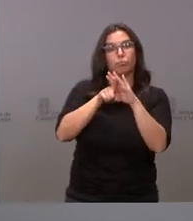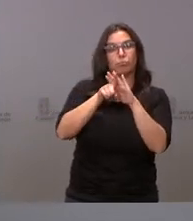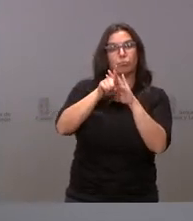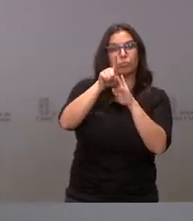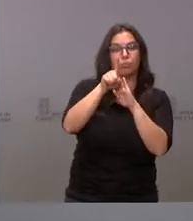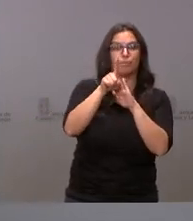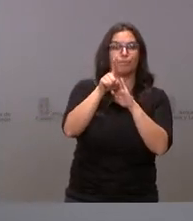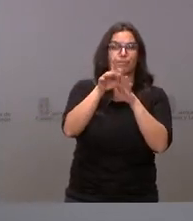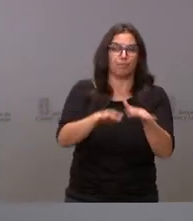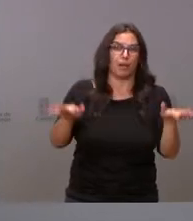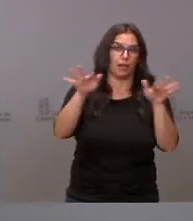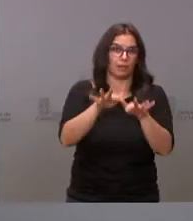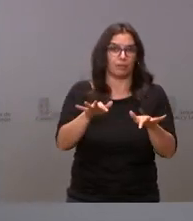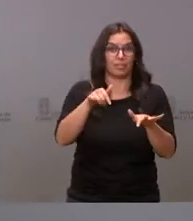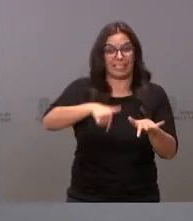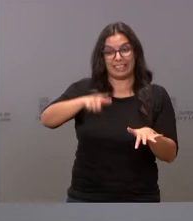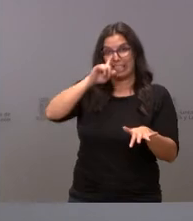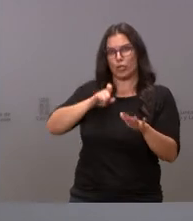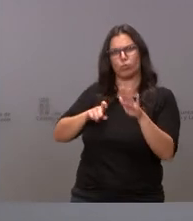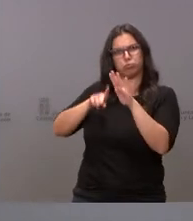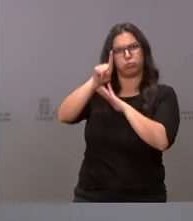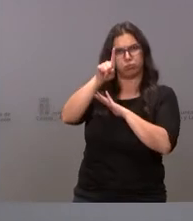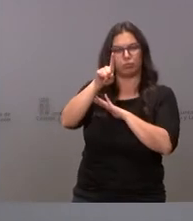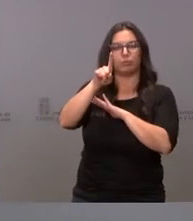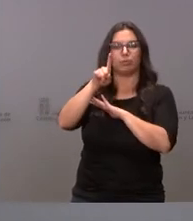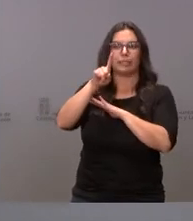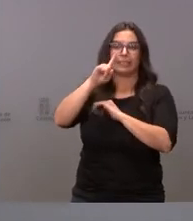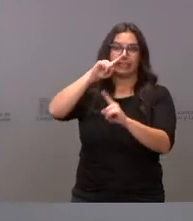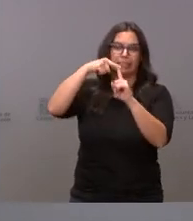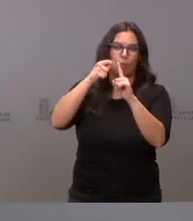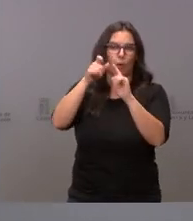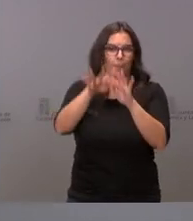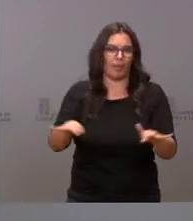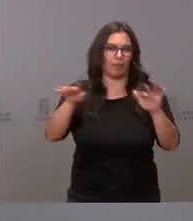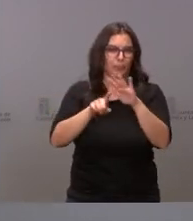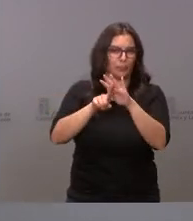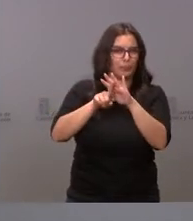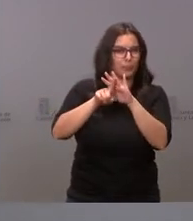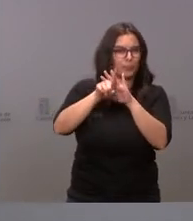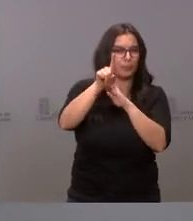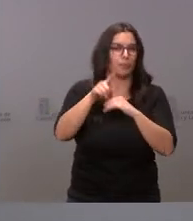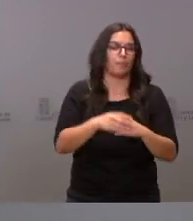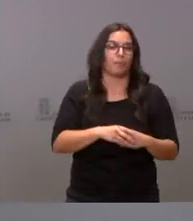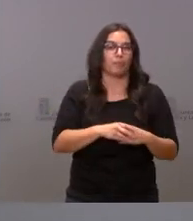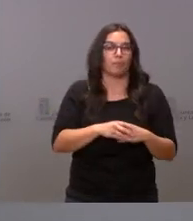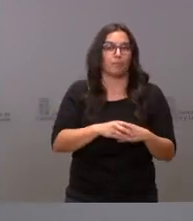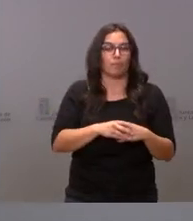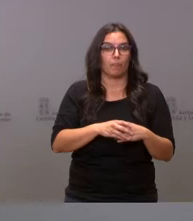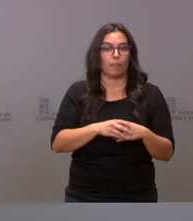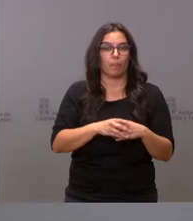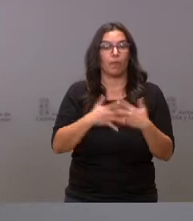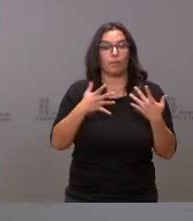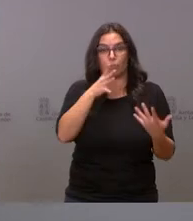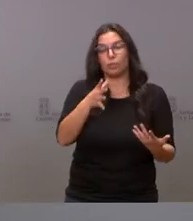inferior al que estamos registrando en este primer año de recuperación económica y que acompasamos con una